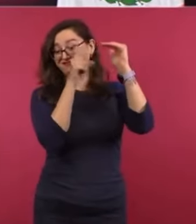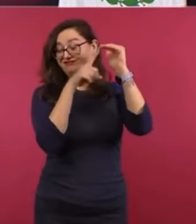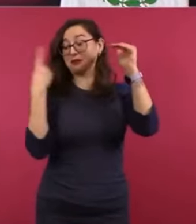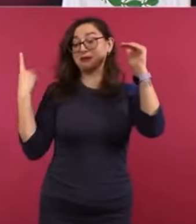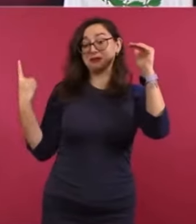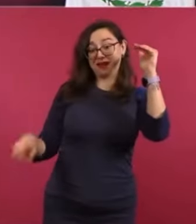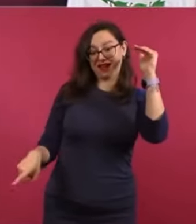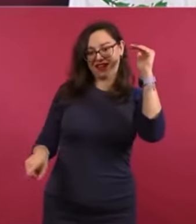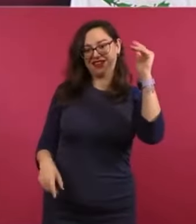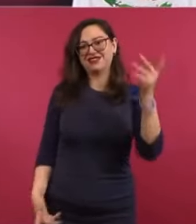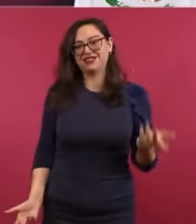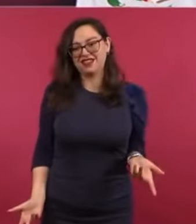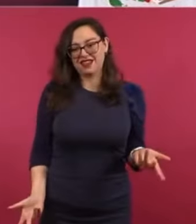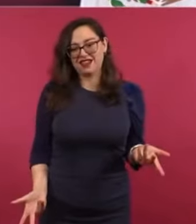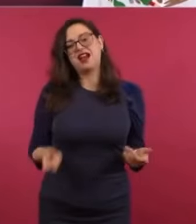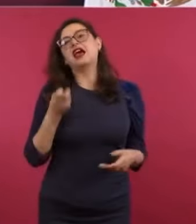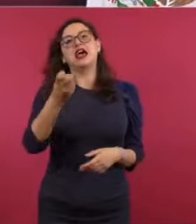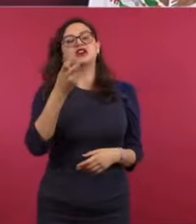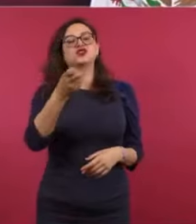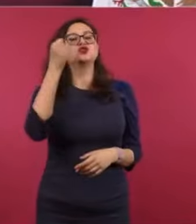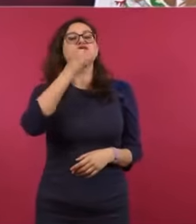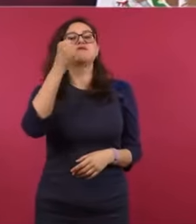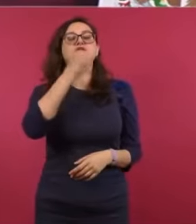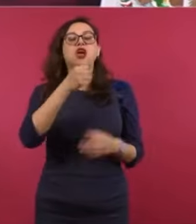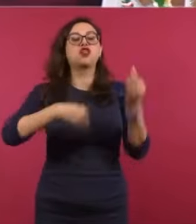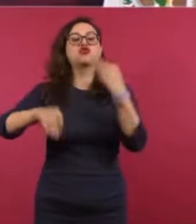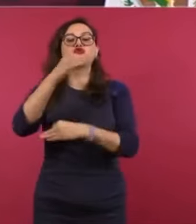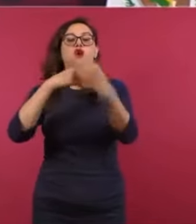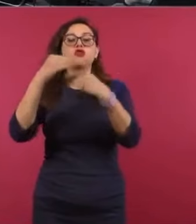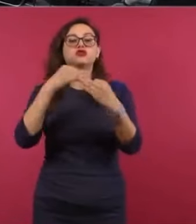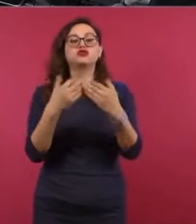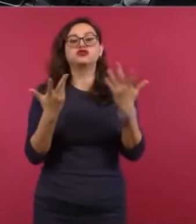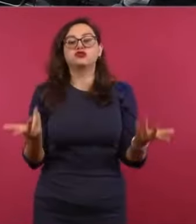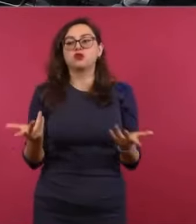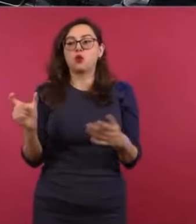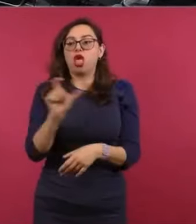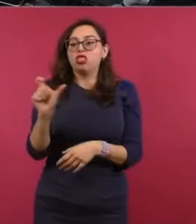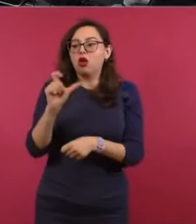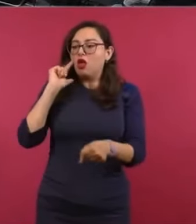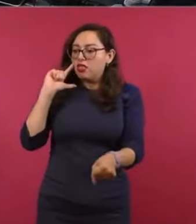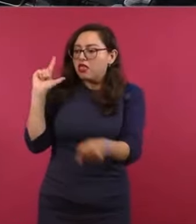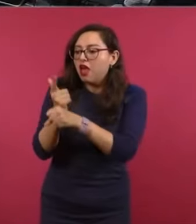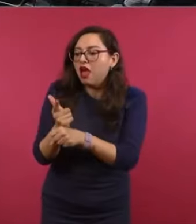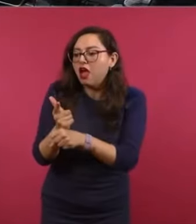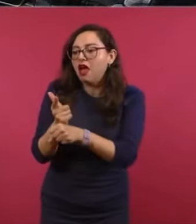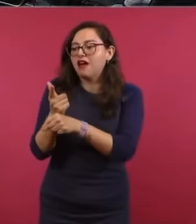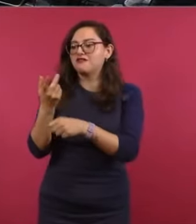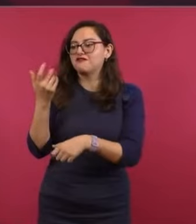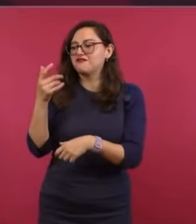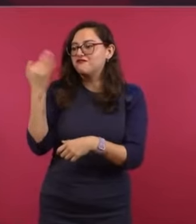y no a los autores intelectuales y a los que, miren,